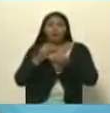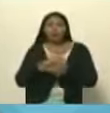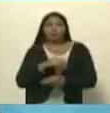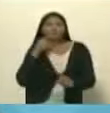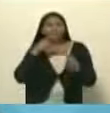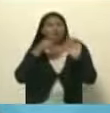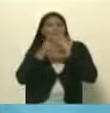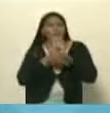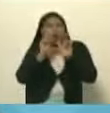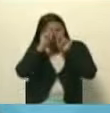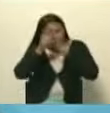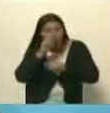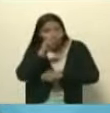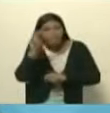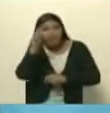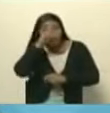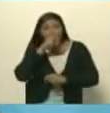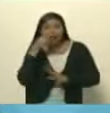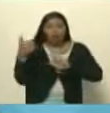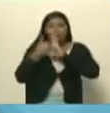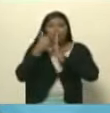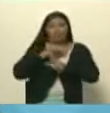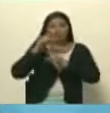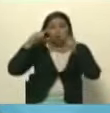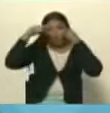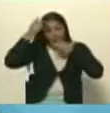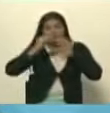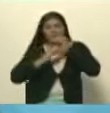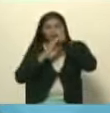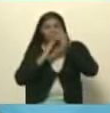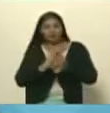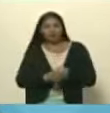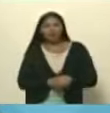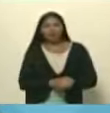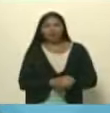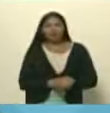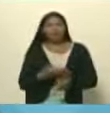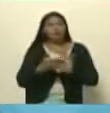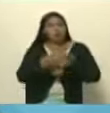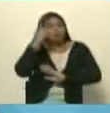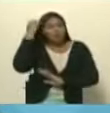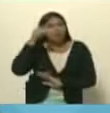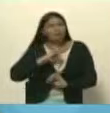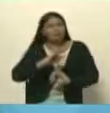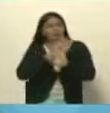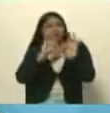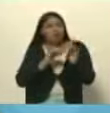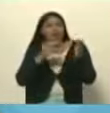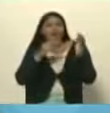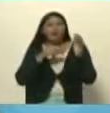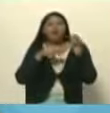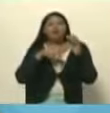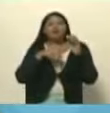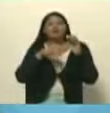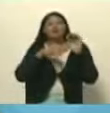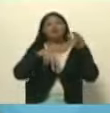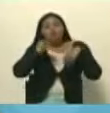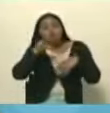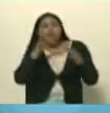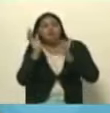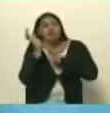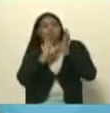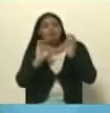años del golpe de Estado contra el presidente comandante Hugo Chávez Frías. Pero es que un día como hoy 12 de abril resurgió